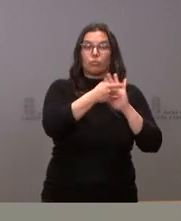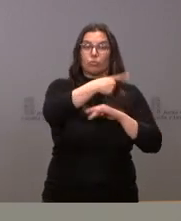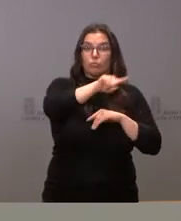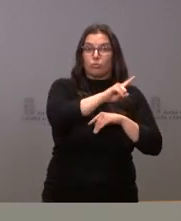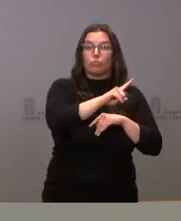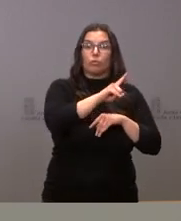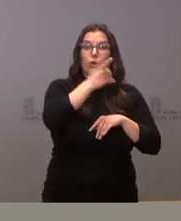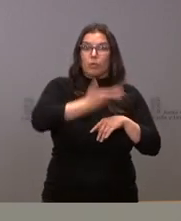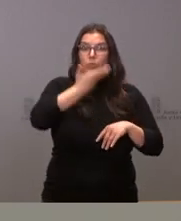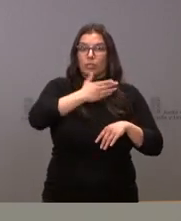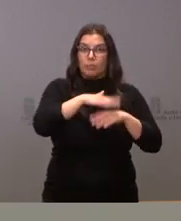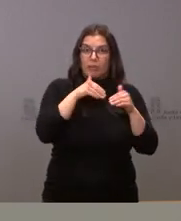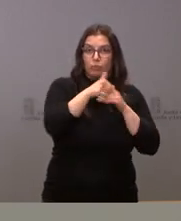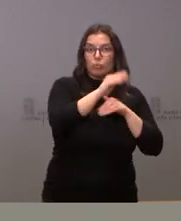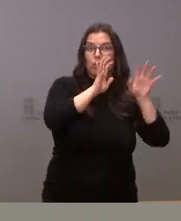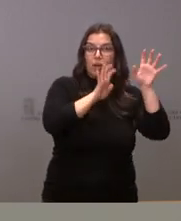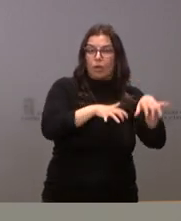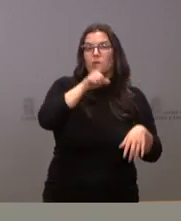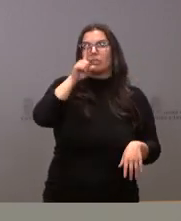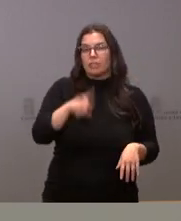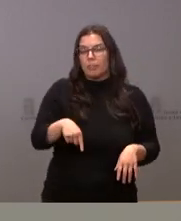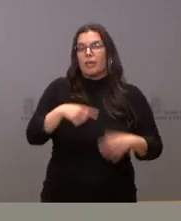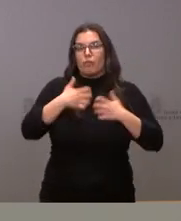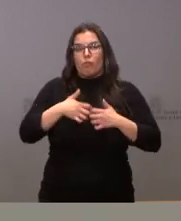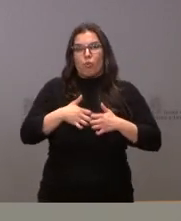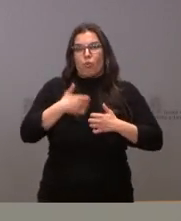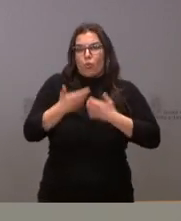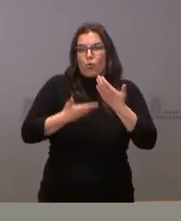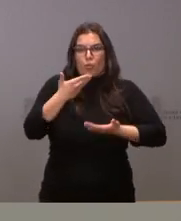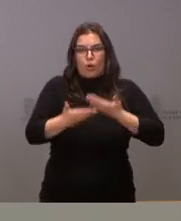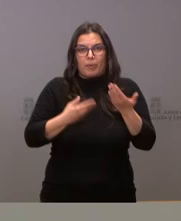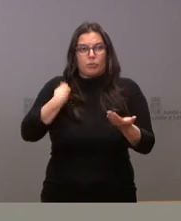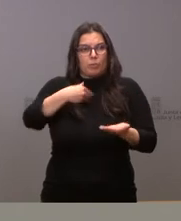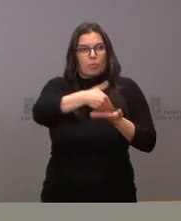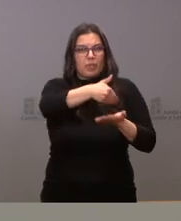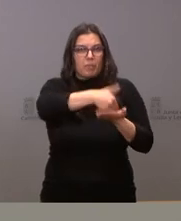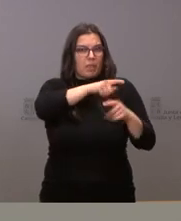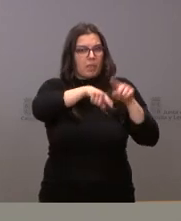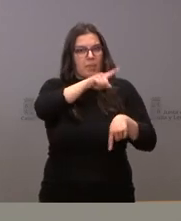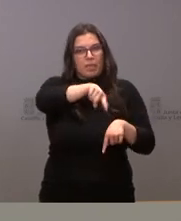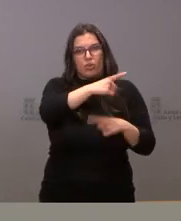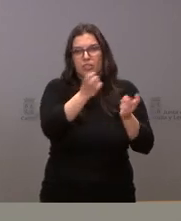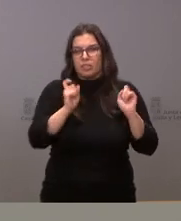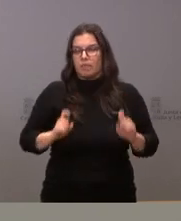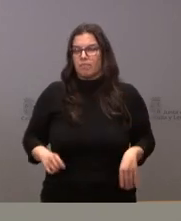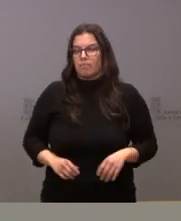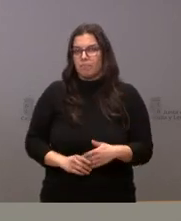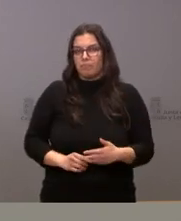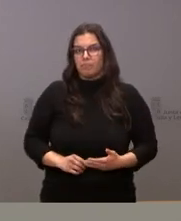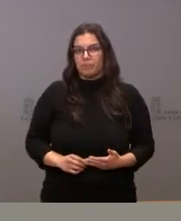determinan el futuro de León como por el funcionamiento en lo que se nos ha demandado por los agentes sociales y económicos en el ámbito de la mesa por León